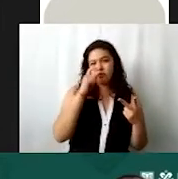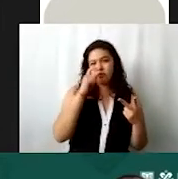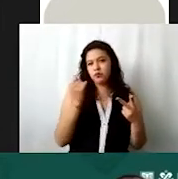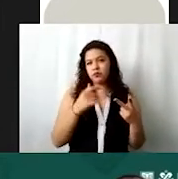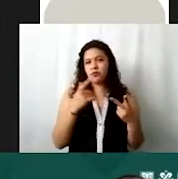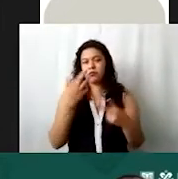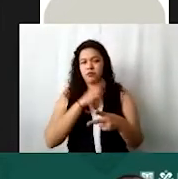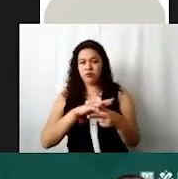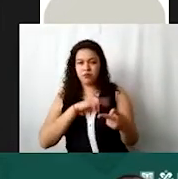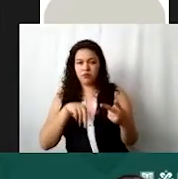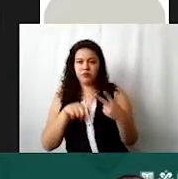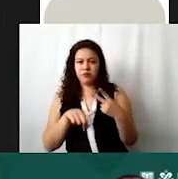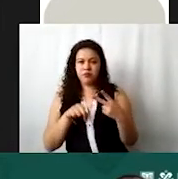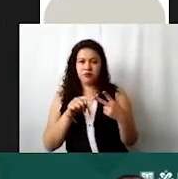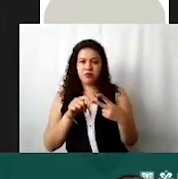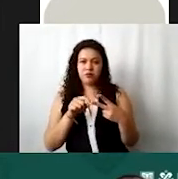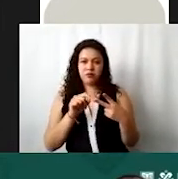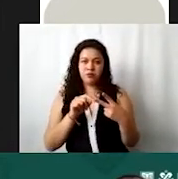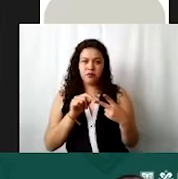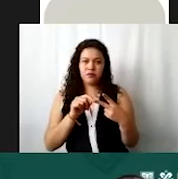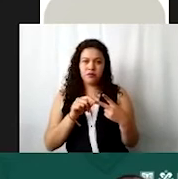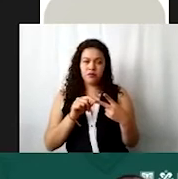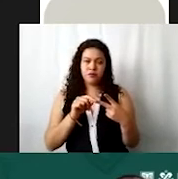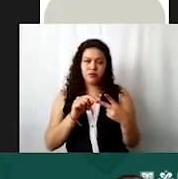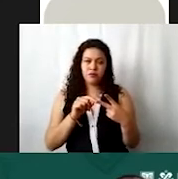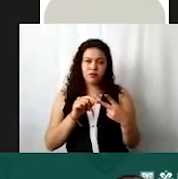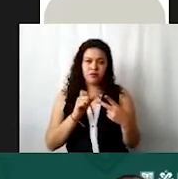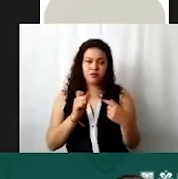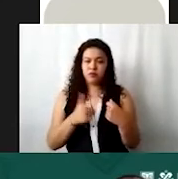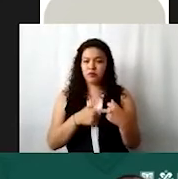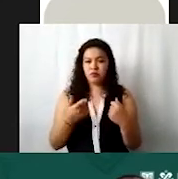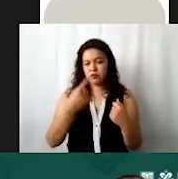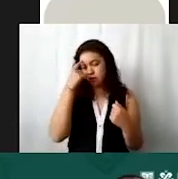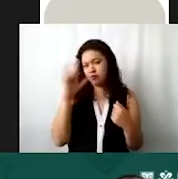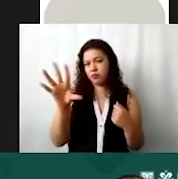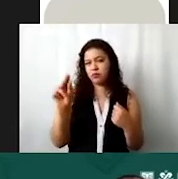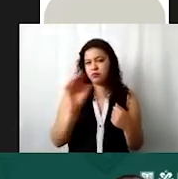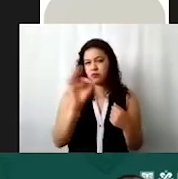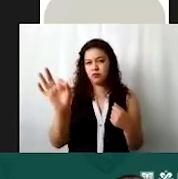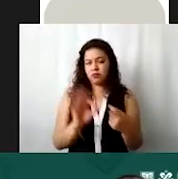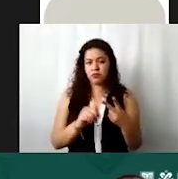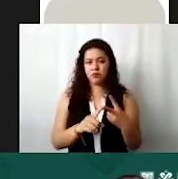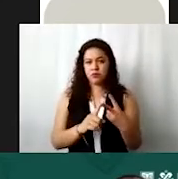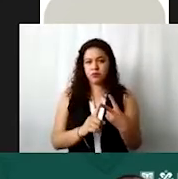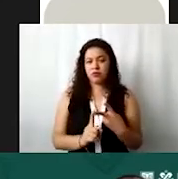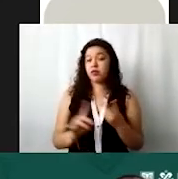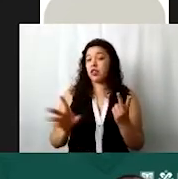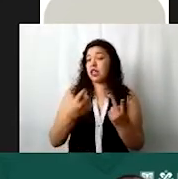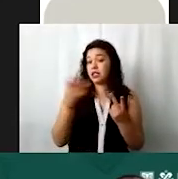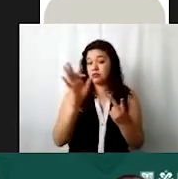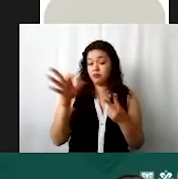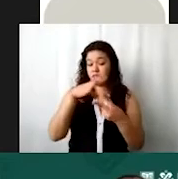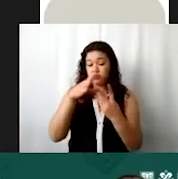rentan entonces a lo mejor algún litigio o algo que tuviera que ver a lo mejor el 80% va a estar acá entonces ahí ya se asignó el 100